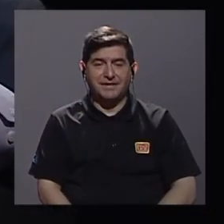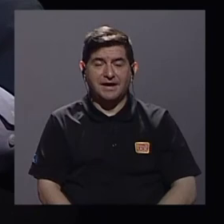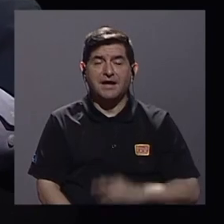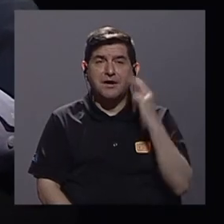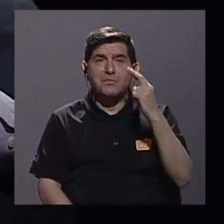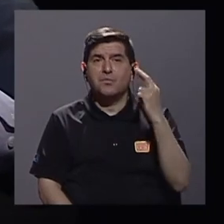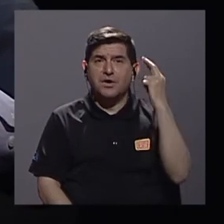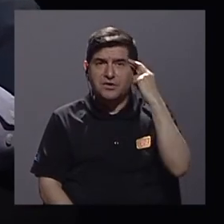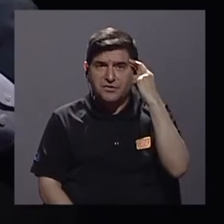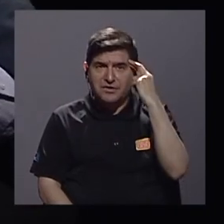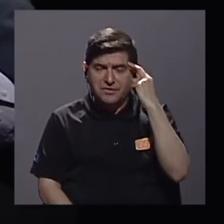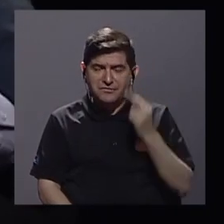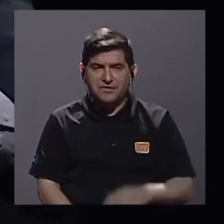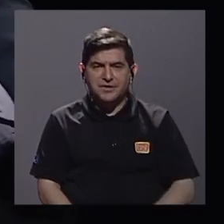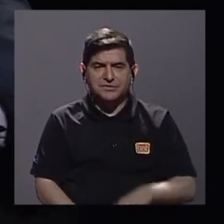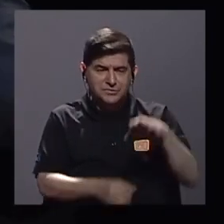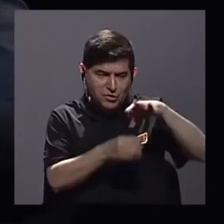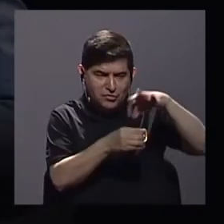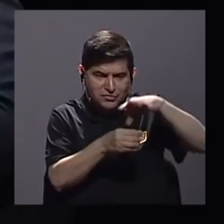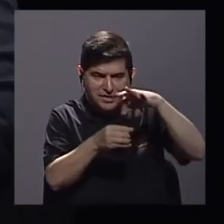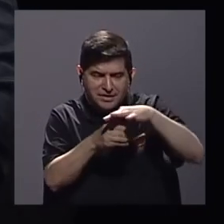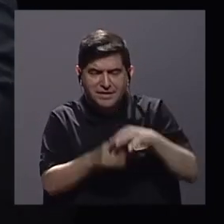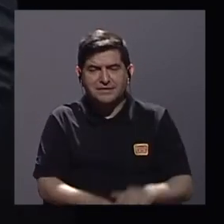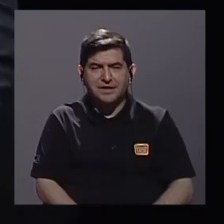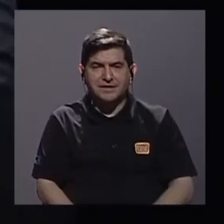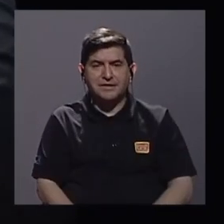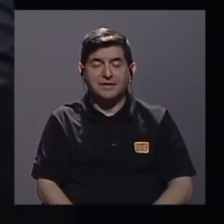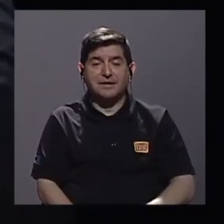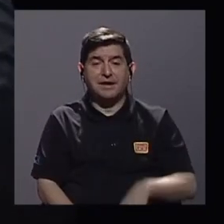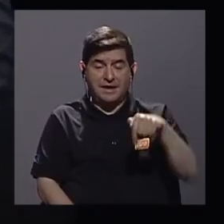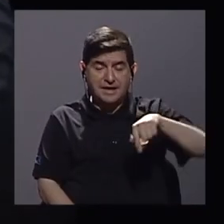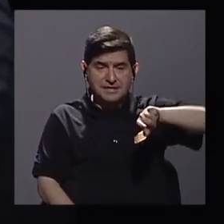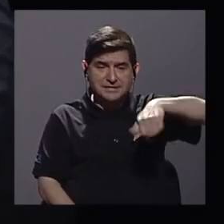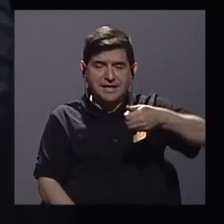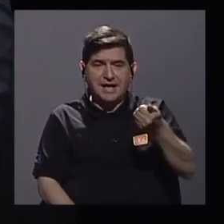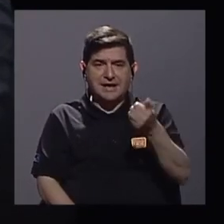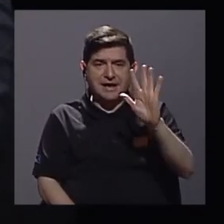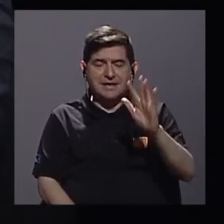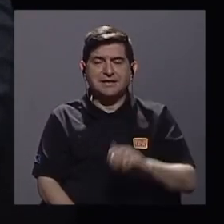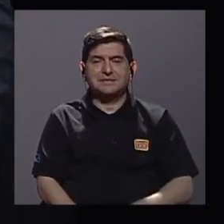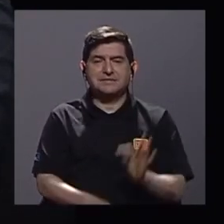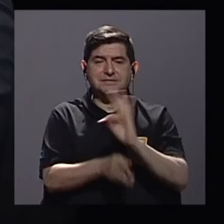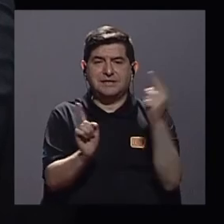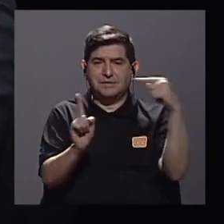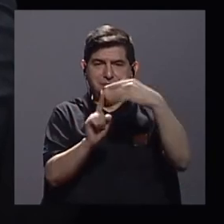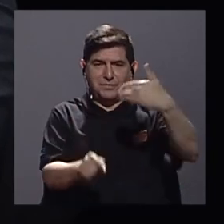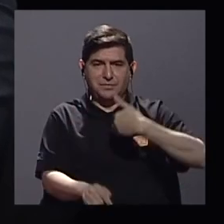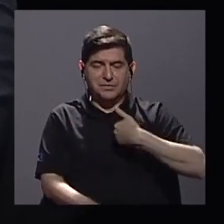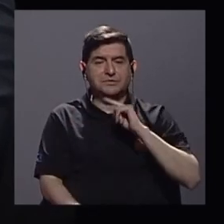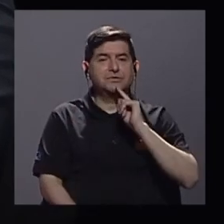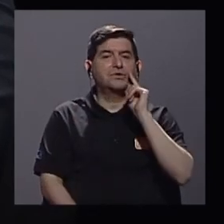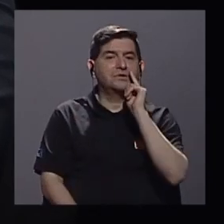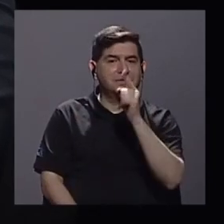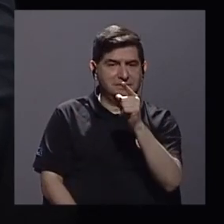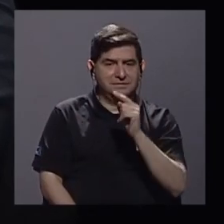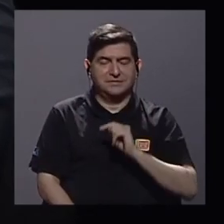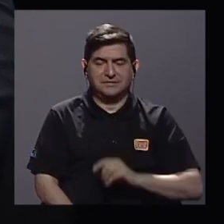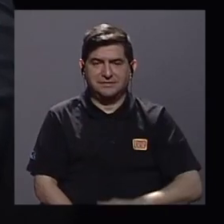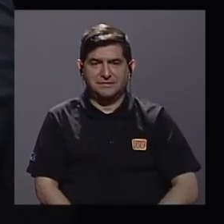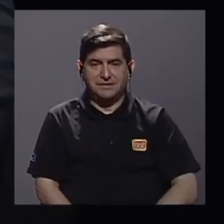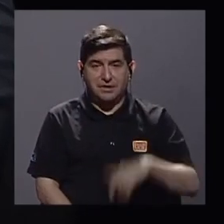reflexión que hacemos desde la agricultura se hace fundamental en este canal 15 donde hacemos televisión con sentido decirle a usted que